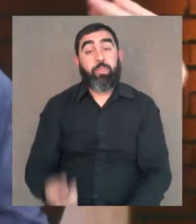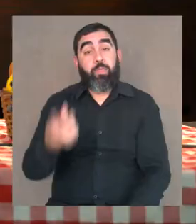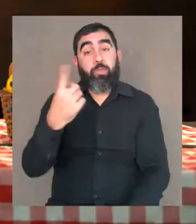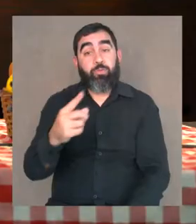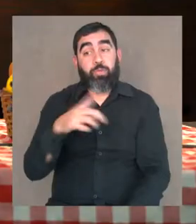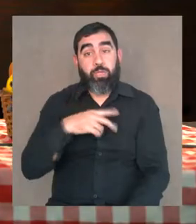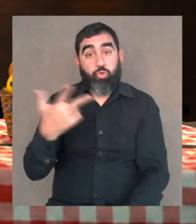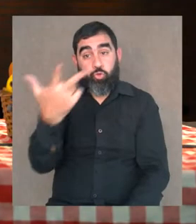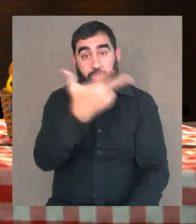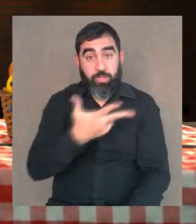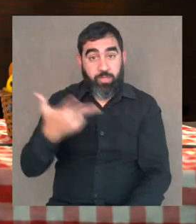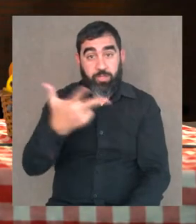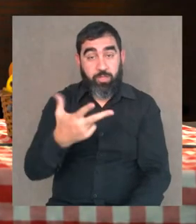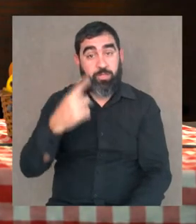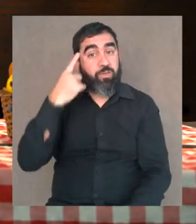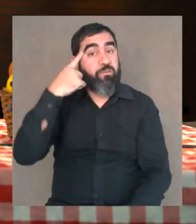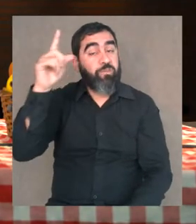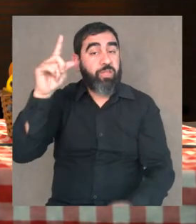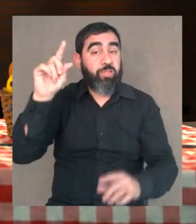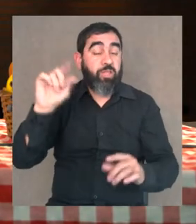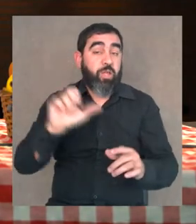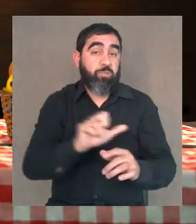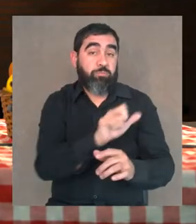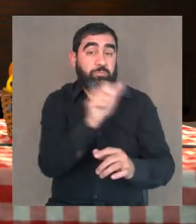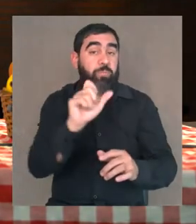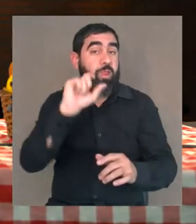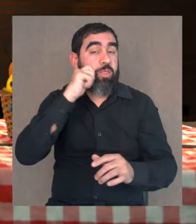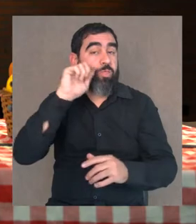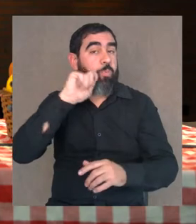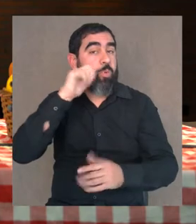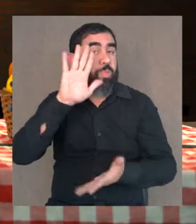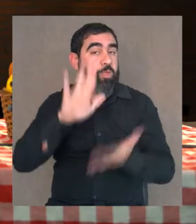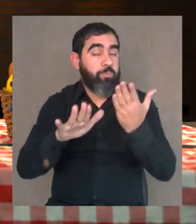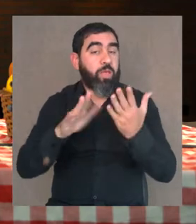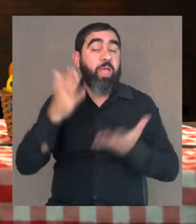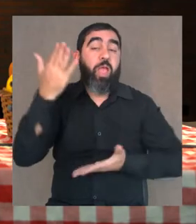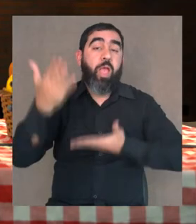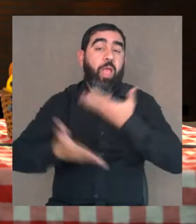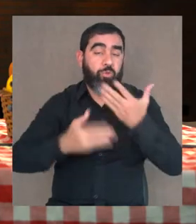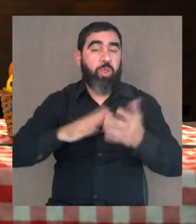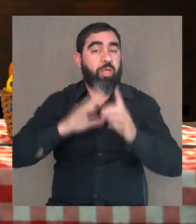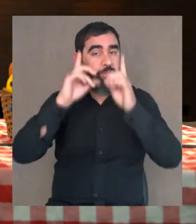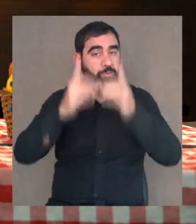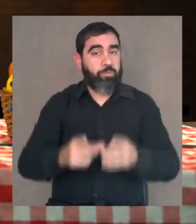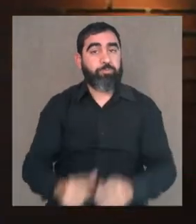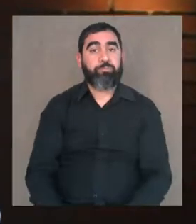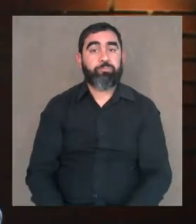Entonces, con estos tres sonidos voy a crear un ritmo que me gusta muchísimo. Que muchas canciones lo tienen.